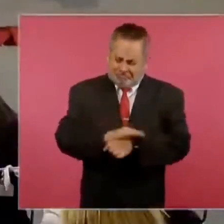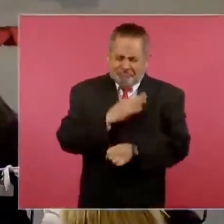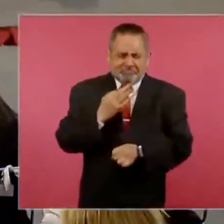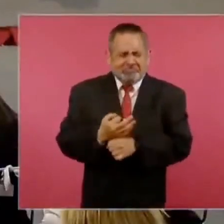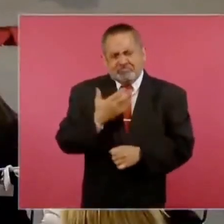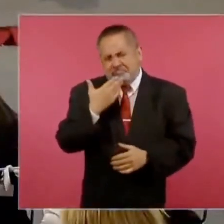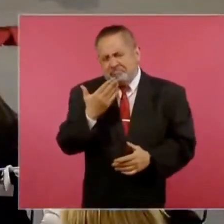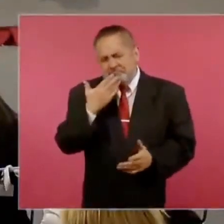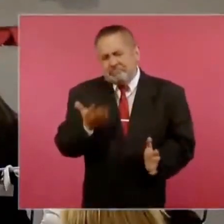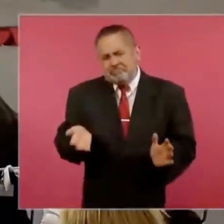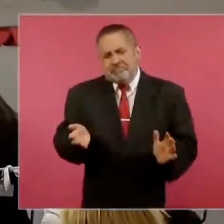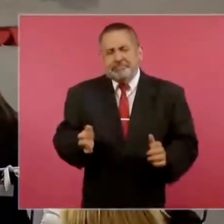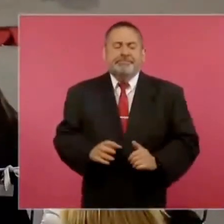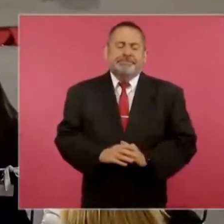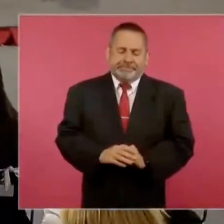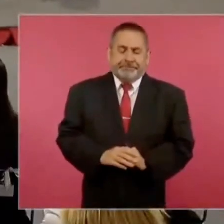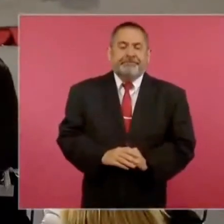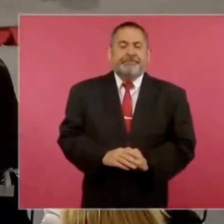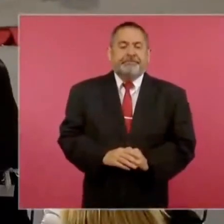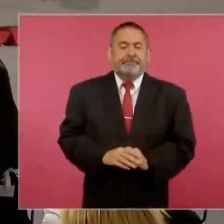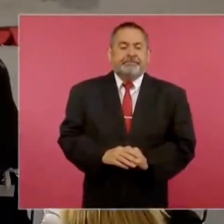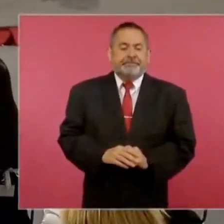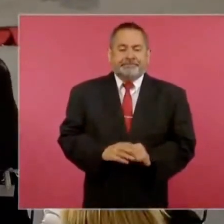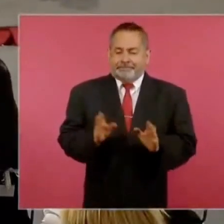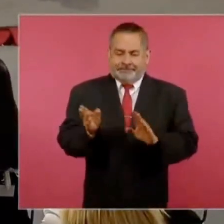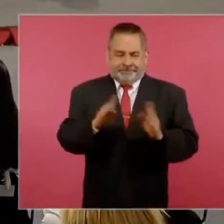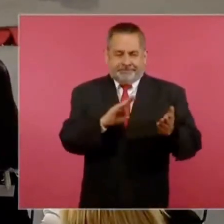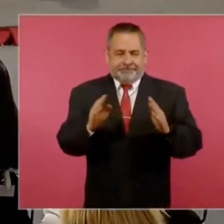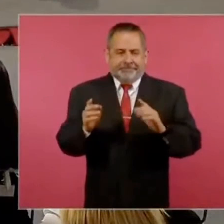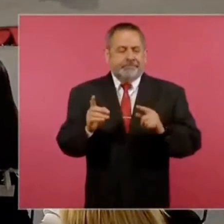Ahora pon la de